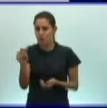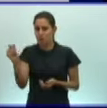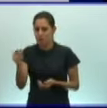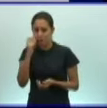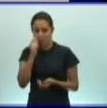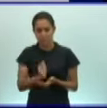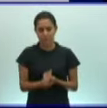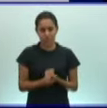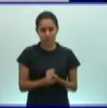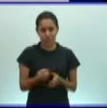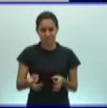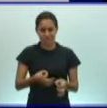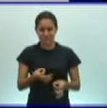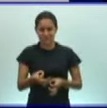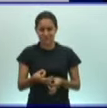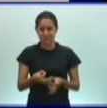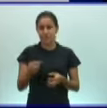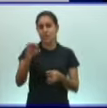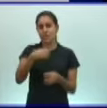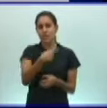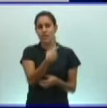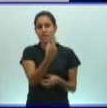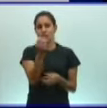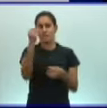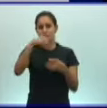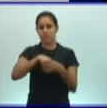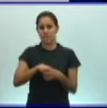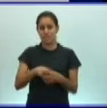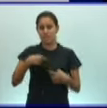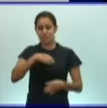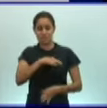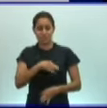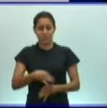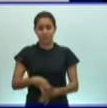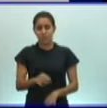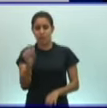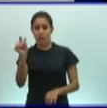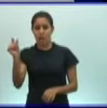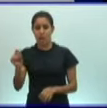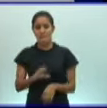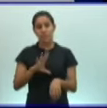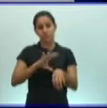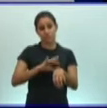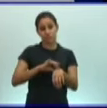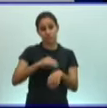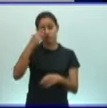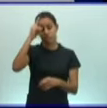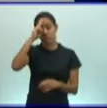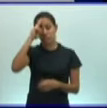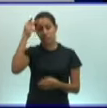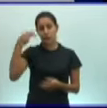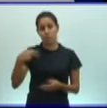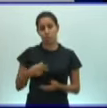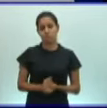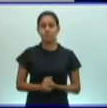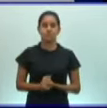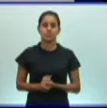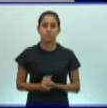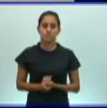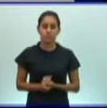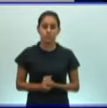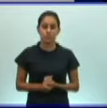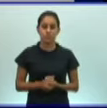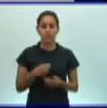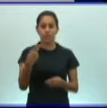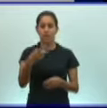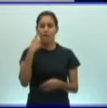quistes de estos animales que después pasan al interior del hombre y le dañan su salud. Y aquí vemos el ciclo de vida